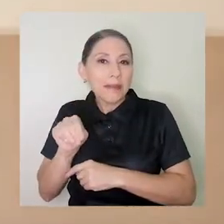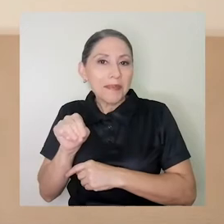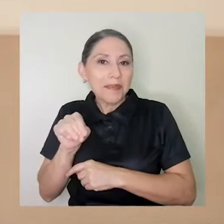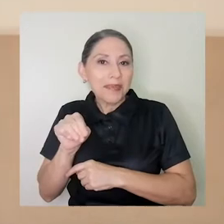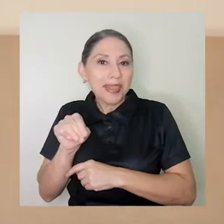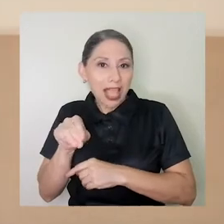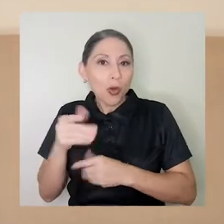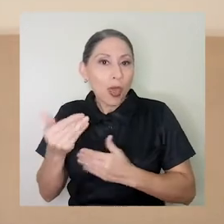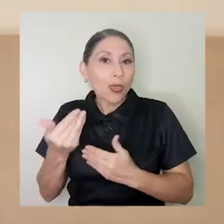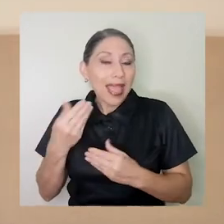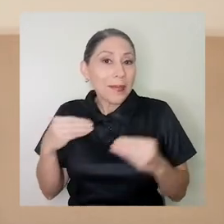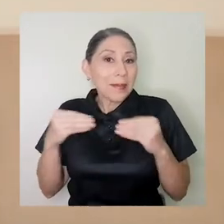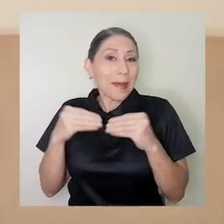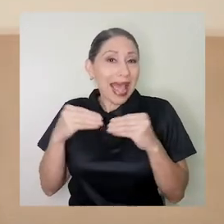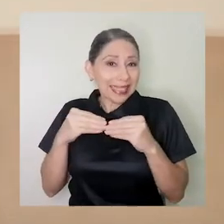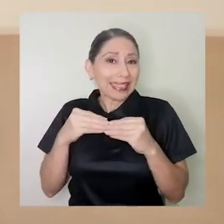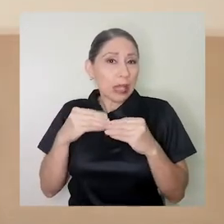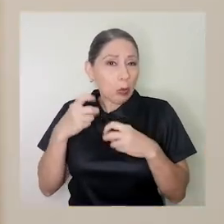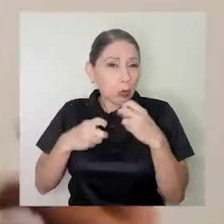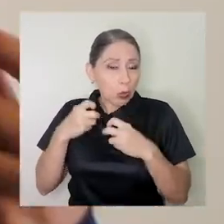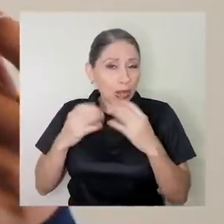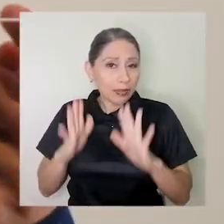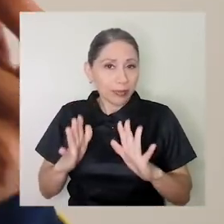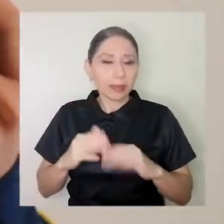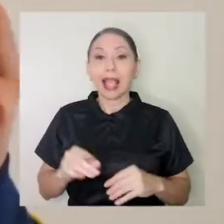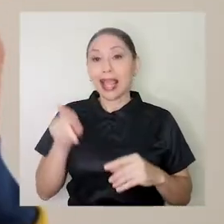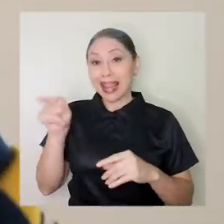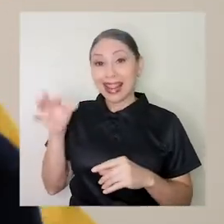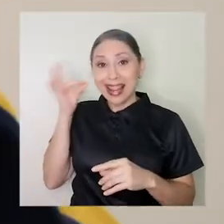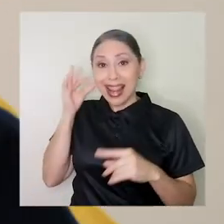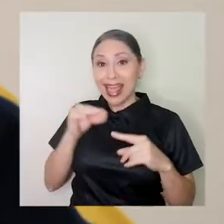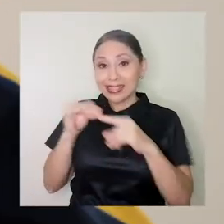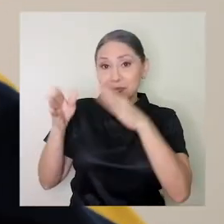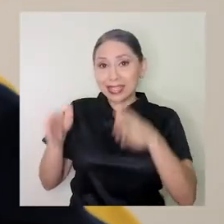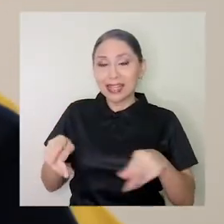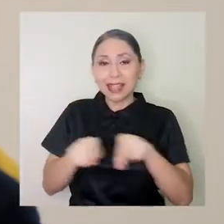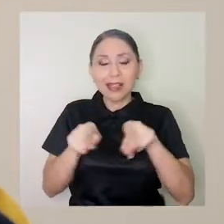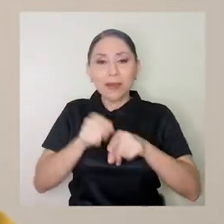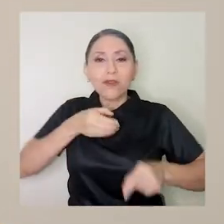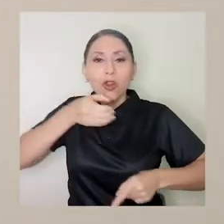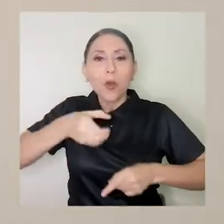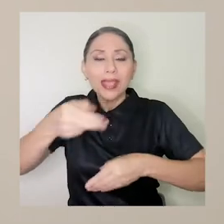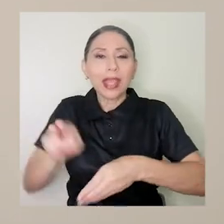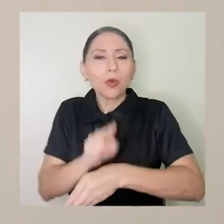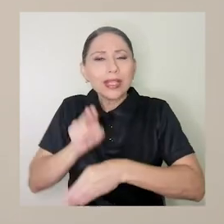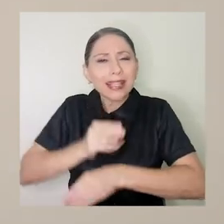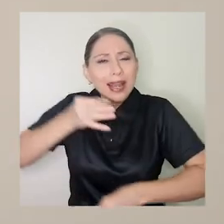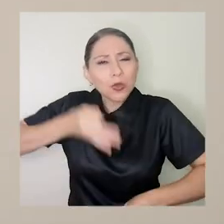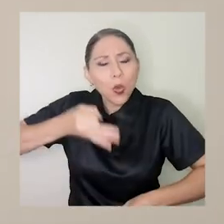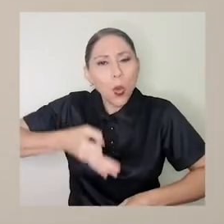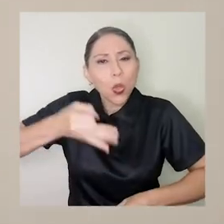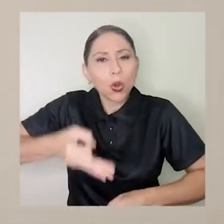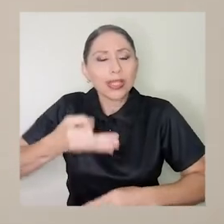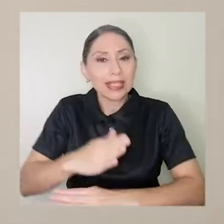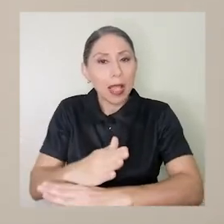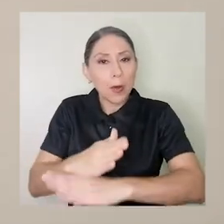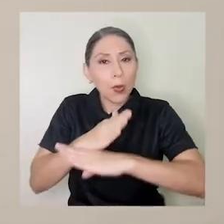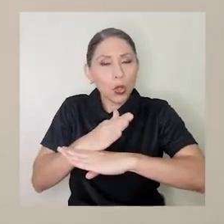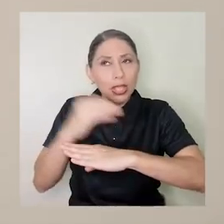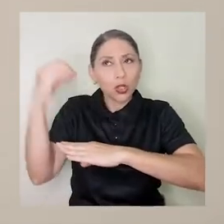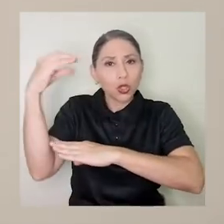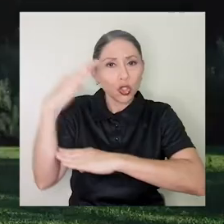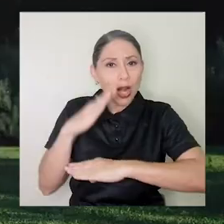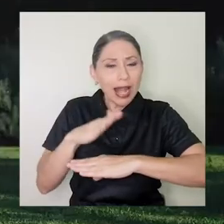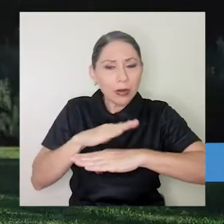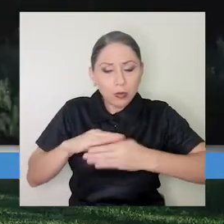mayor oclusión por el equipo hermético. La especialista también recomienda utilizar diariamente protector